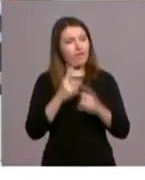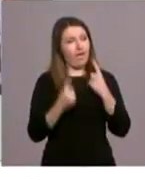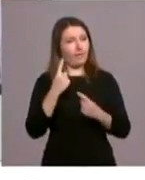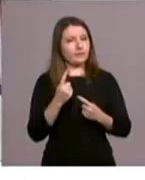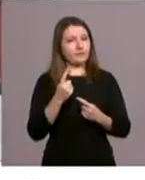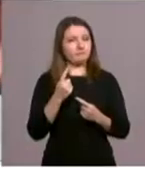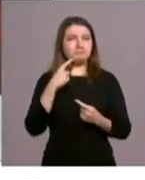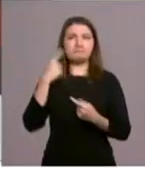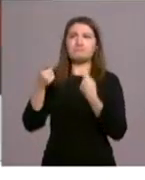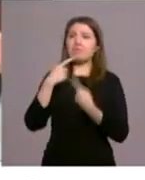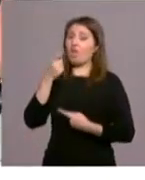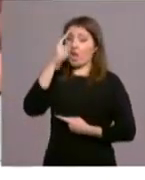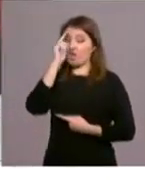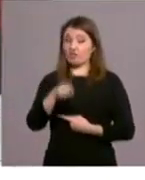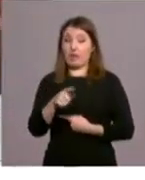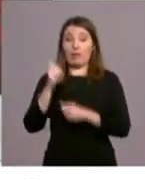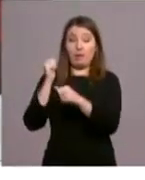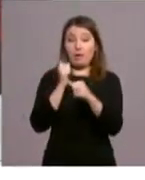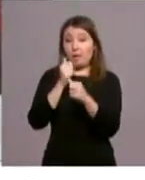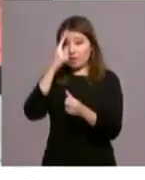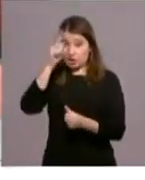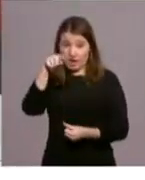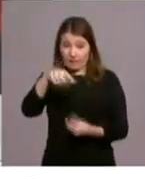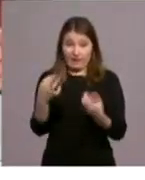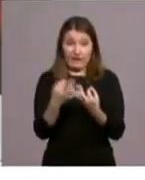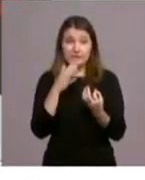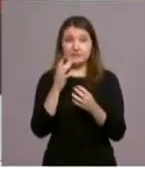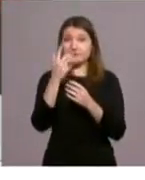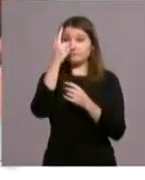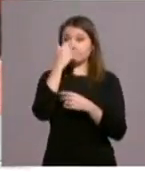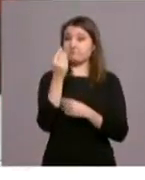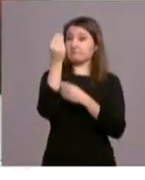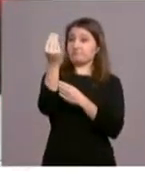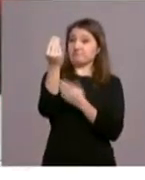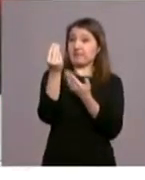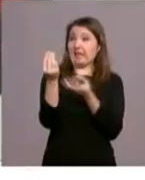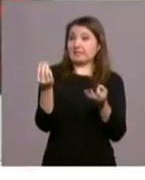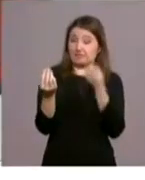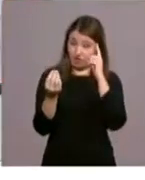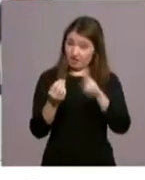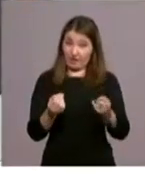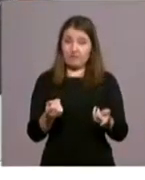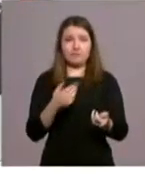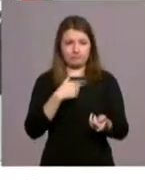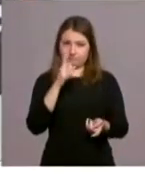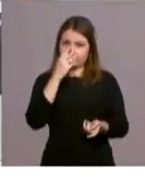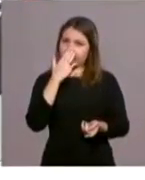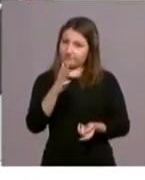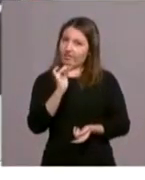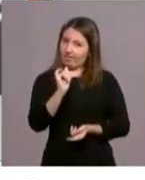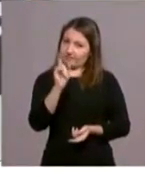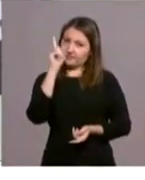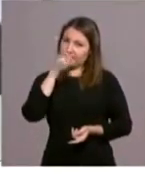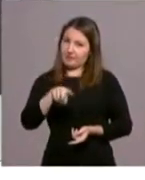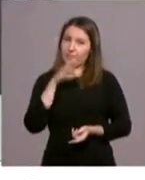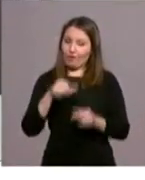se comenta, ¿no? Es que no saben lo que hacen o no saben por qué van detrás de una imagen. Y yo sé que sí que lo saben porque hay una